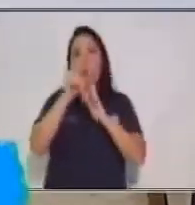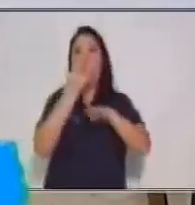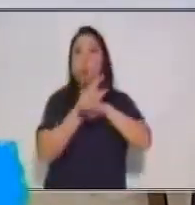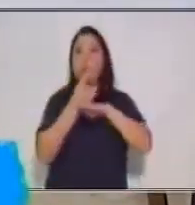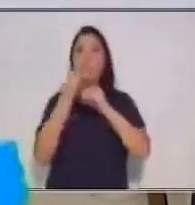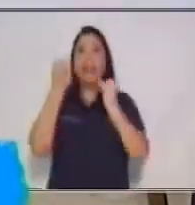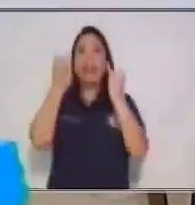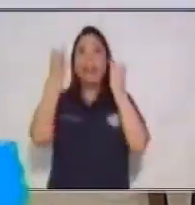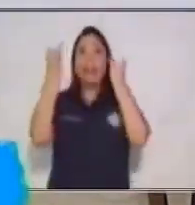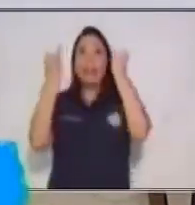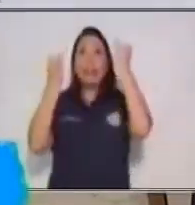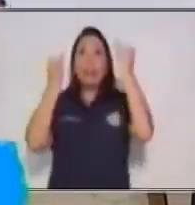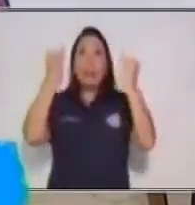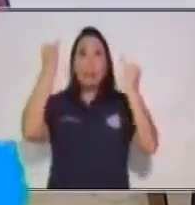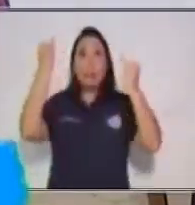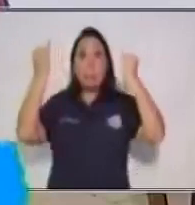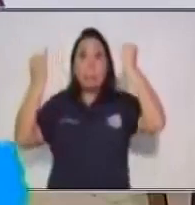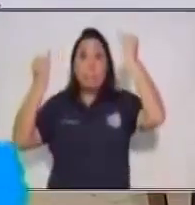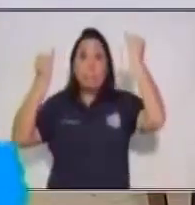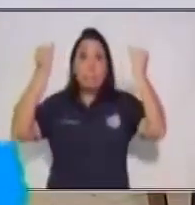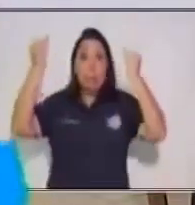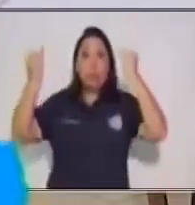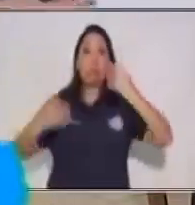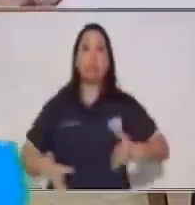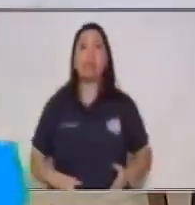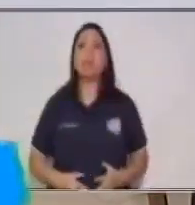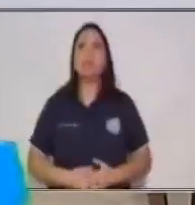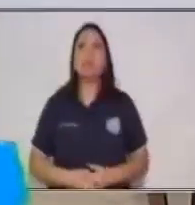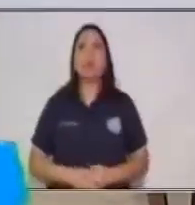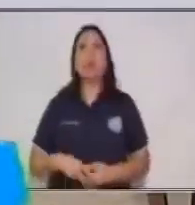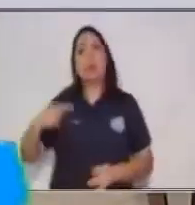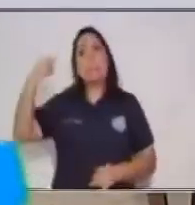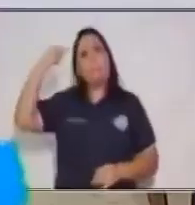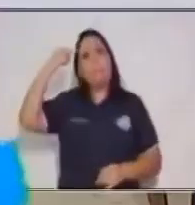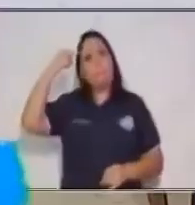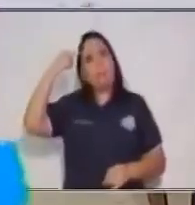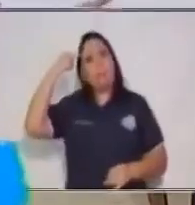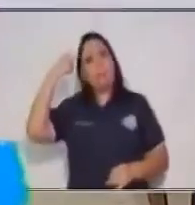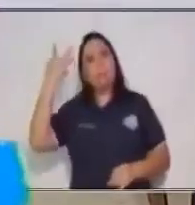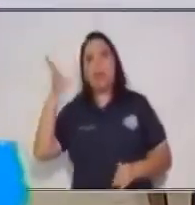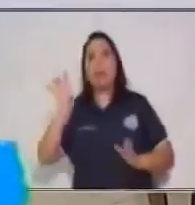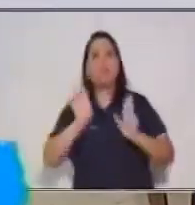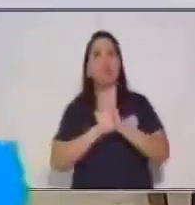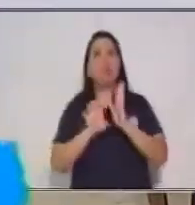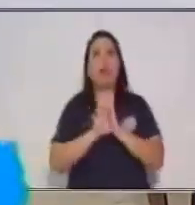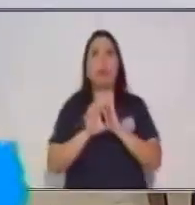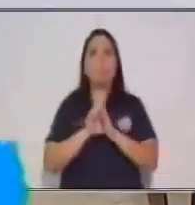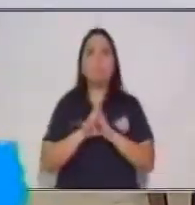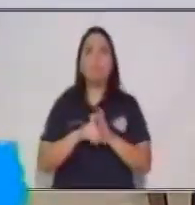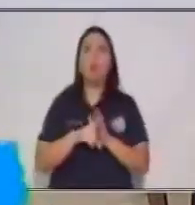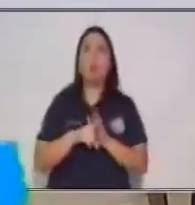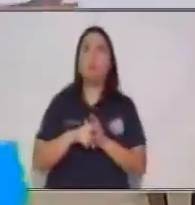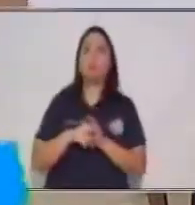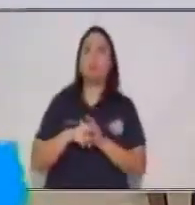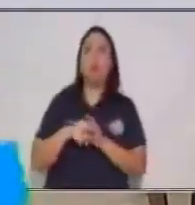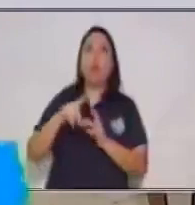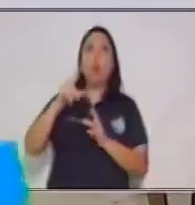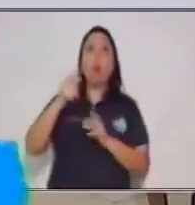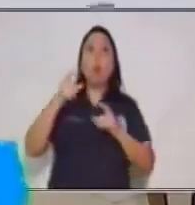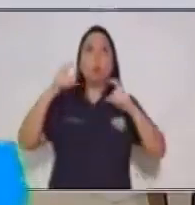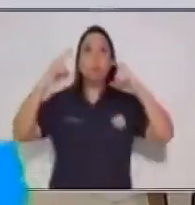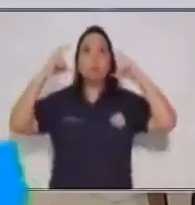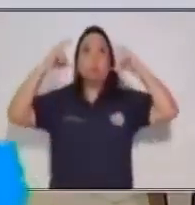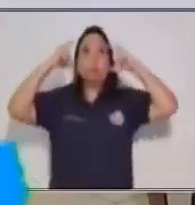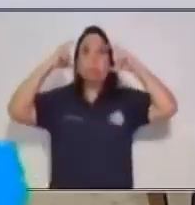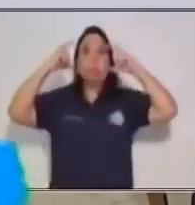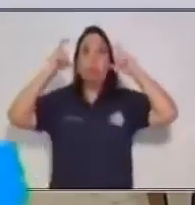y por qué no pensar. Piensa tal vez en algún extraterrestre que visitara la Tierra. Si él no conoce